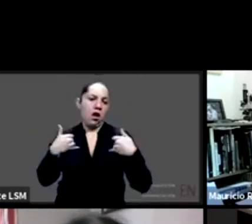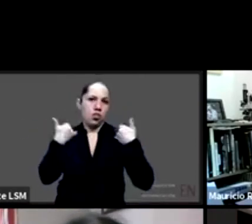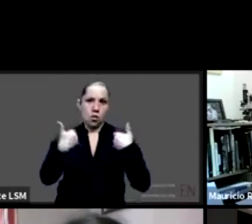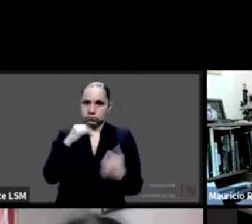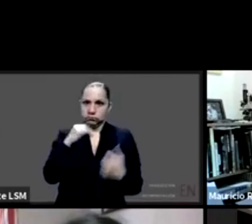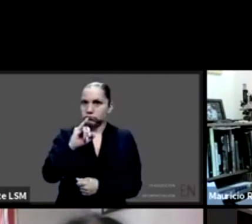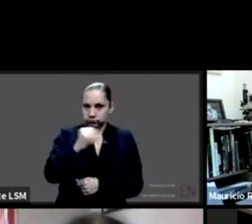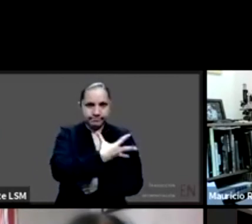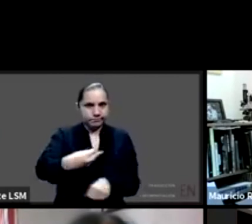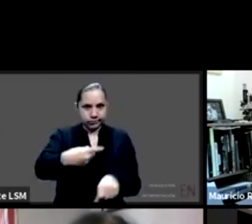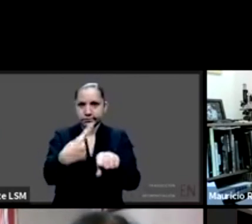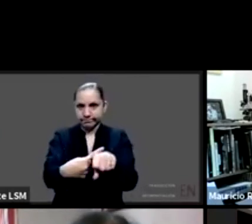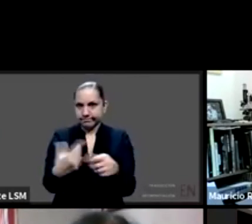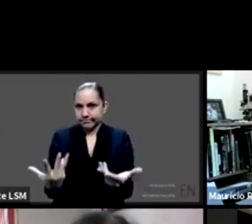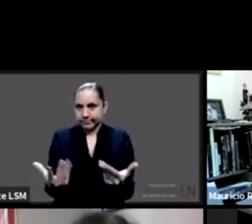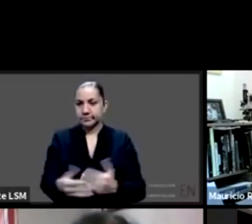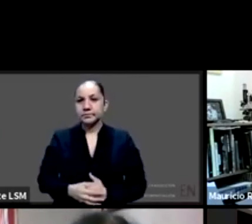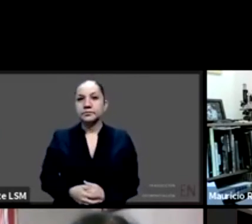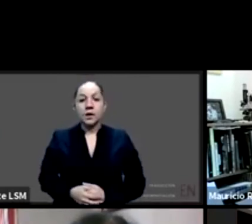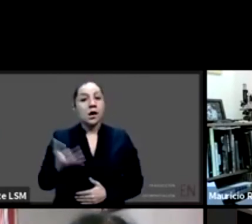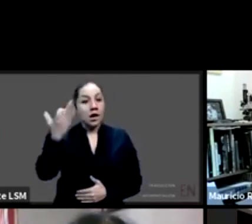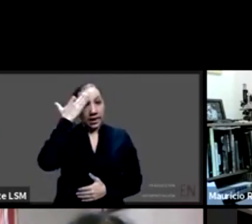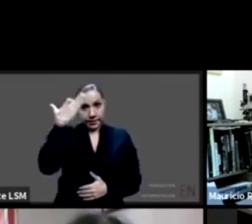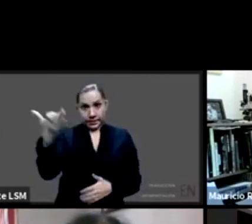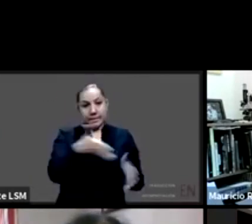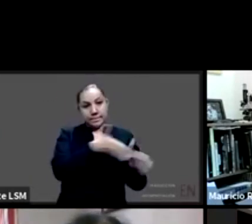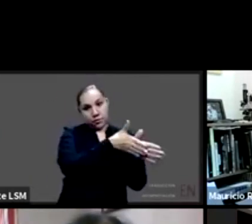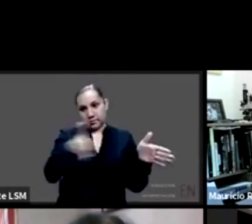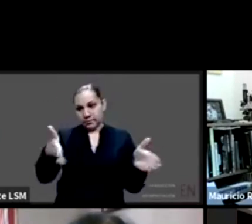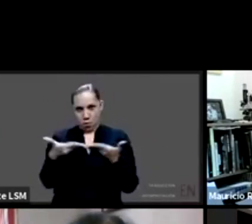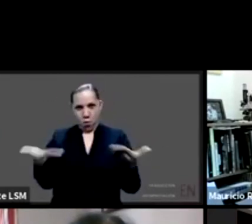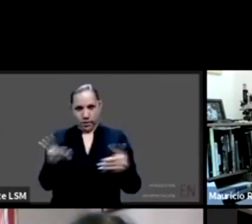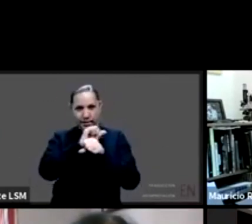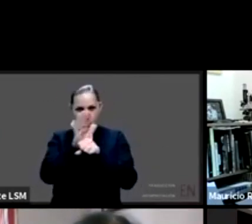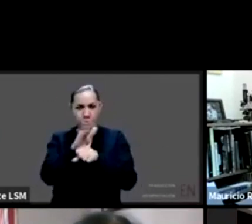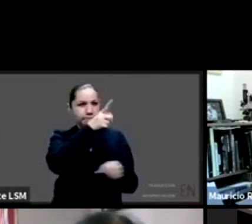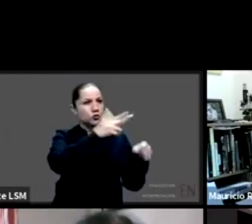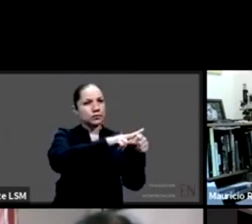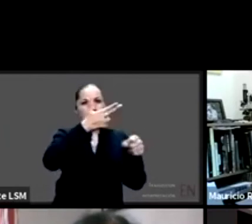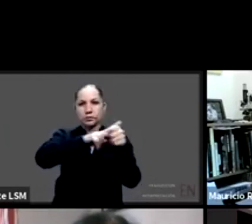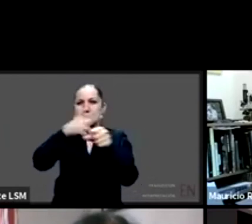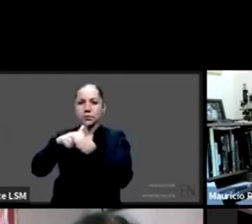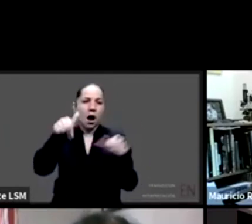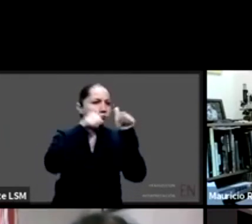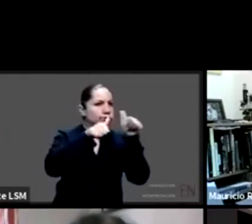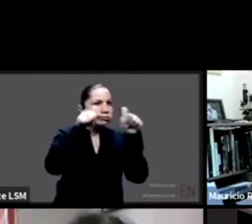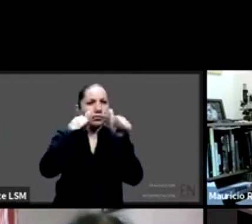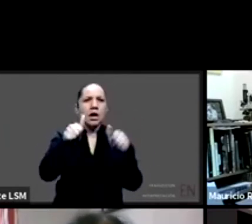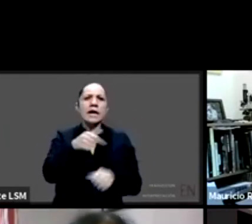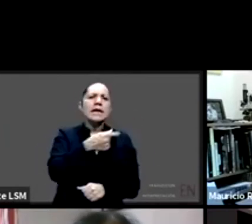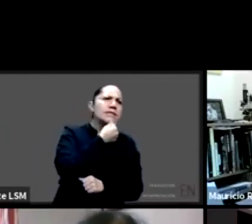hospitalario actualmente sobre COVID no puede ser igual para personas adultas que para niñas y niños